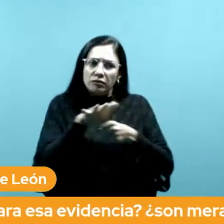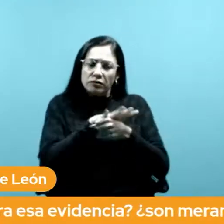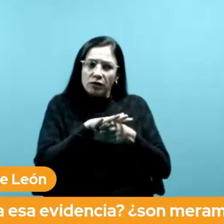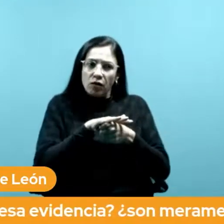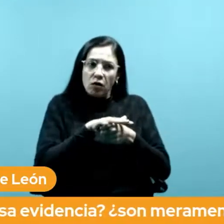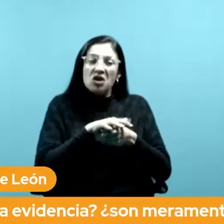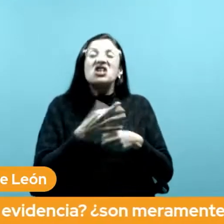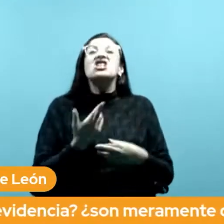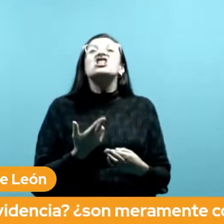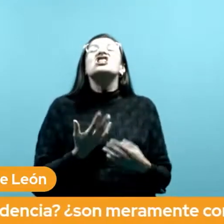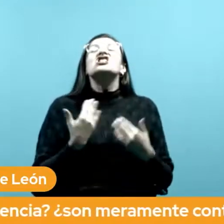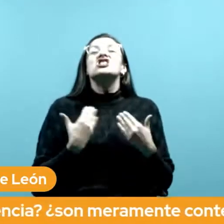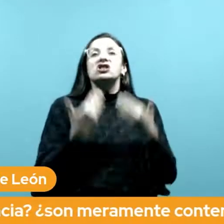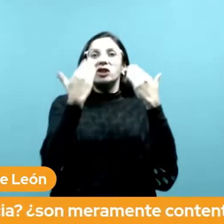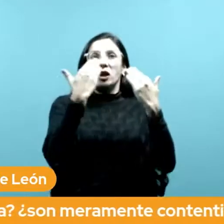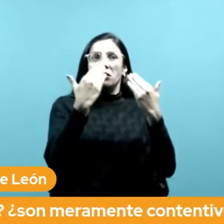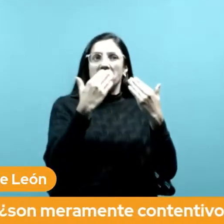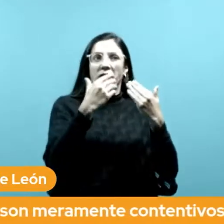de derechos?